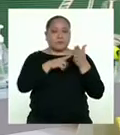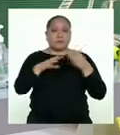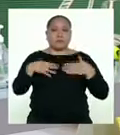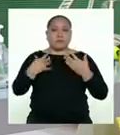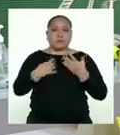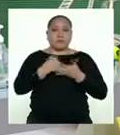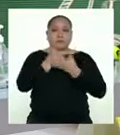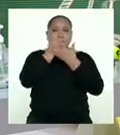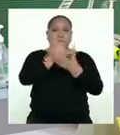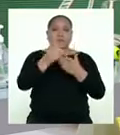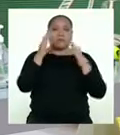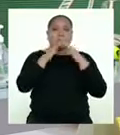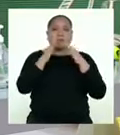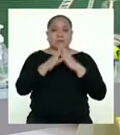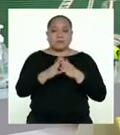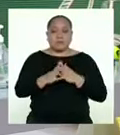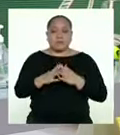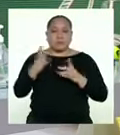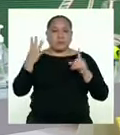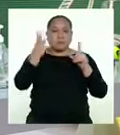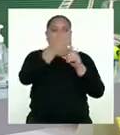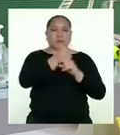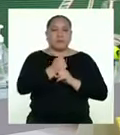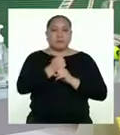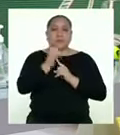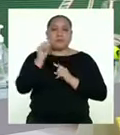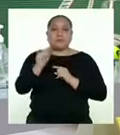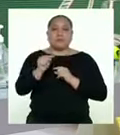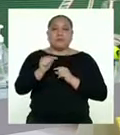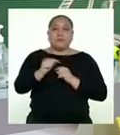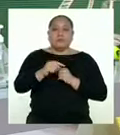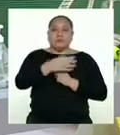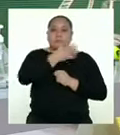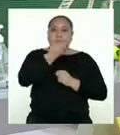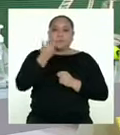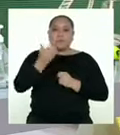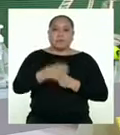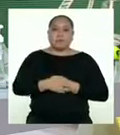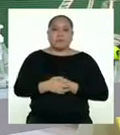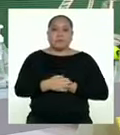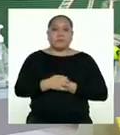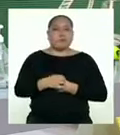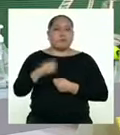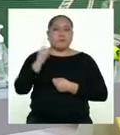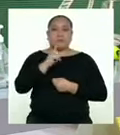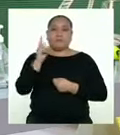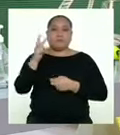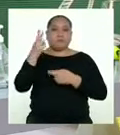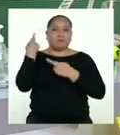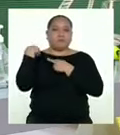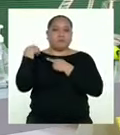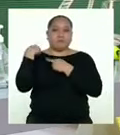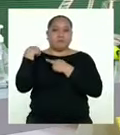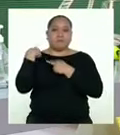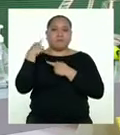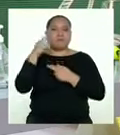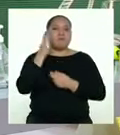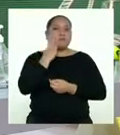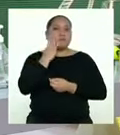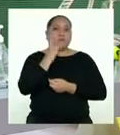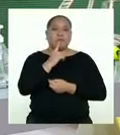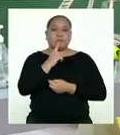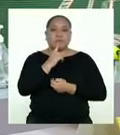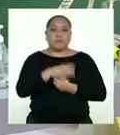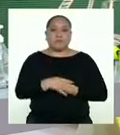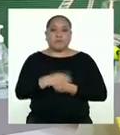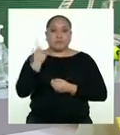contribuir en casa para lograr una convivencia en el hogar más armoniosa. Pues no es tarea solo de madres y padres, sino del